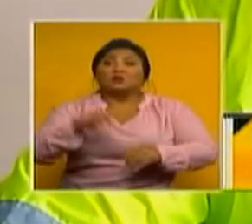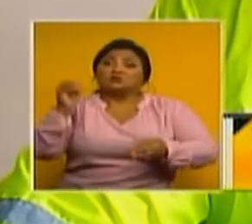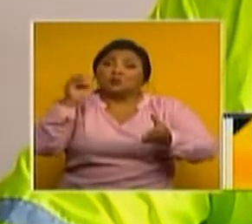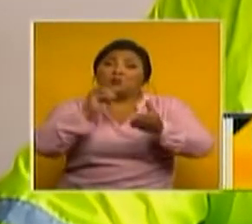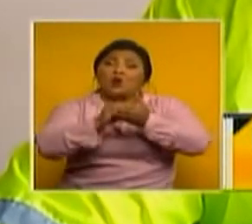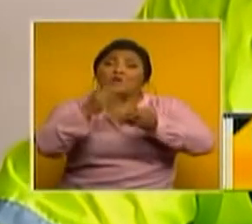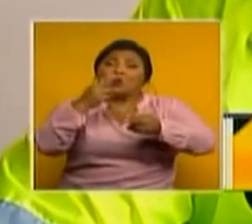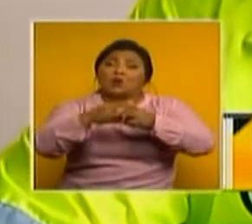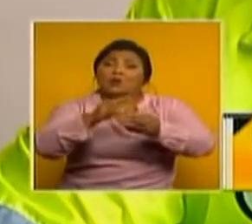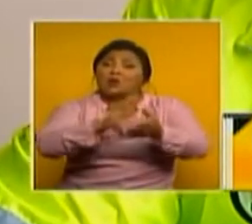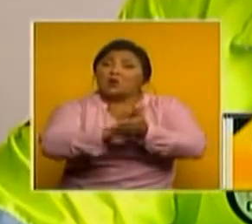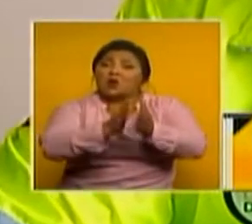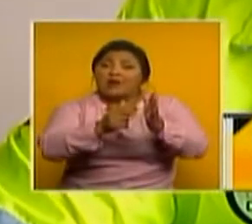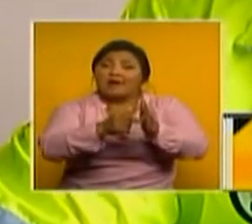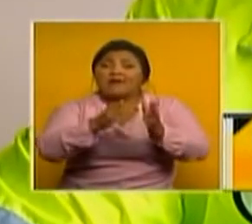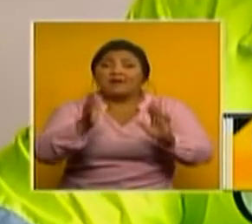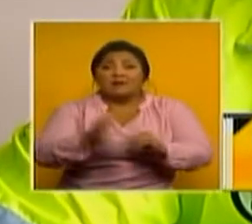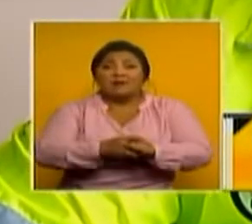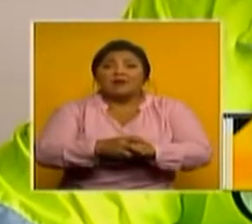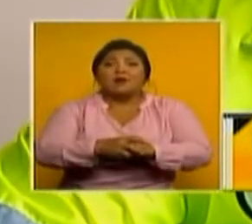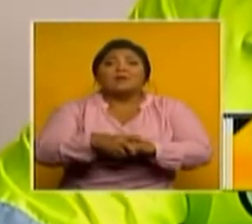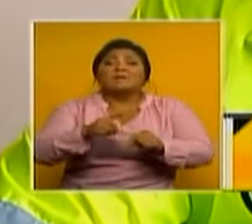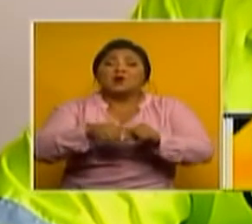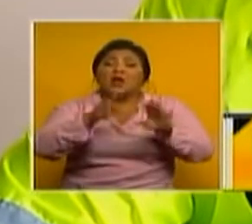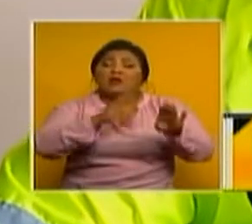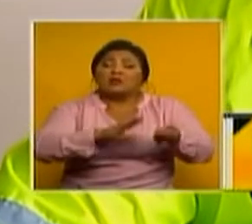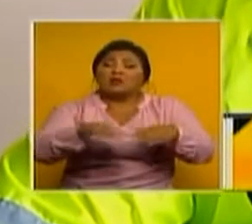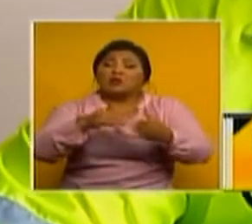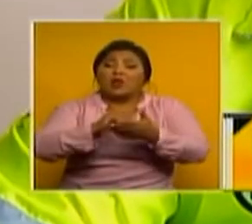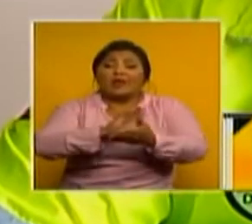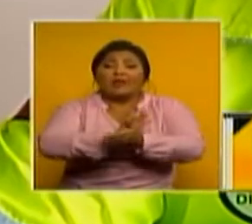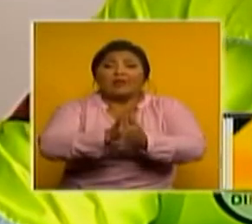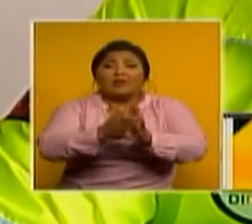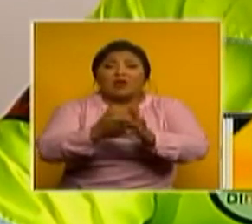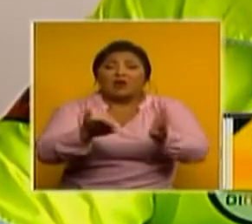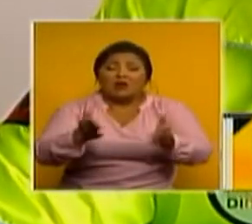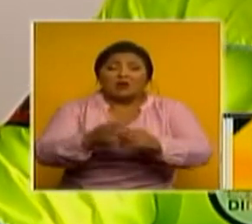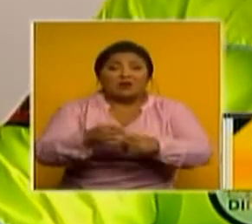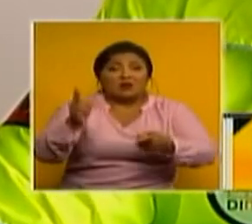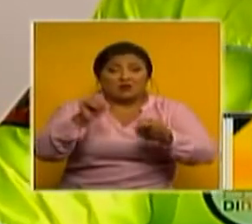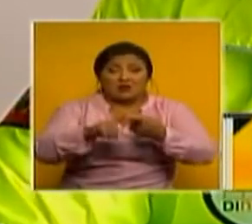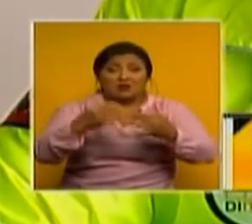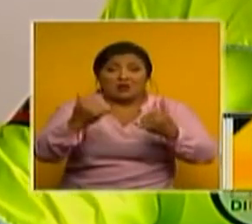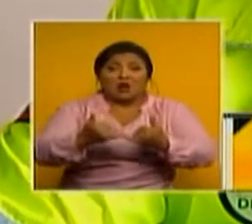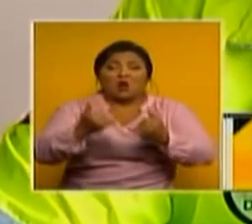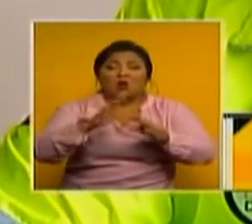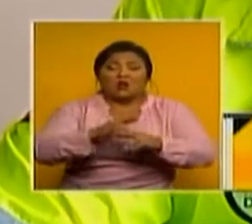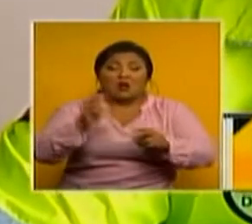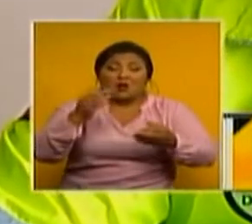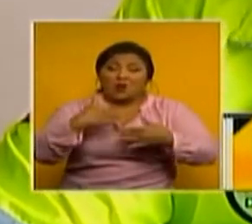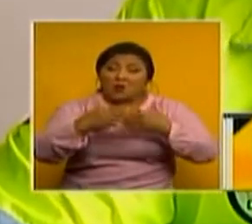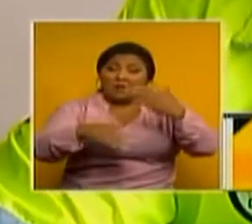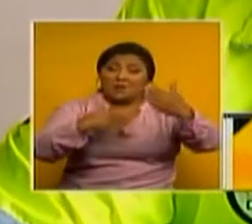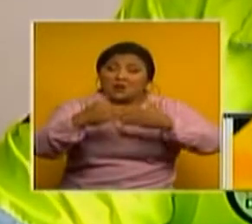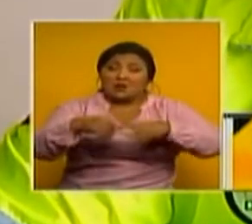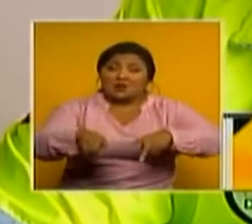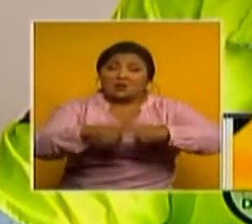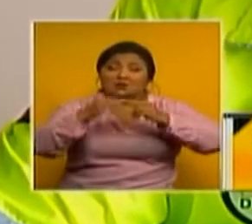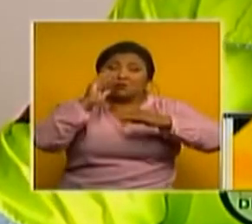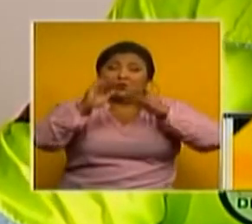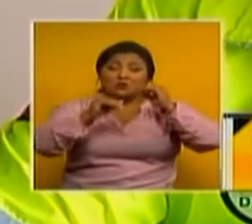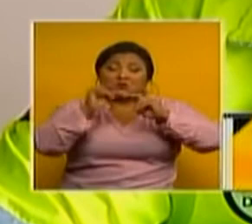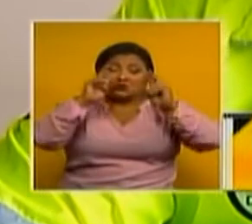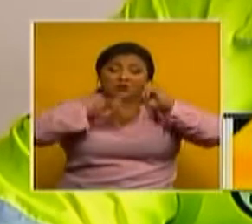al parecer tampoco ha realizado ningún tipo de actividad académica al momento ya se encuentra dentro del proceso investigativo para